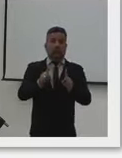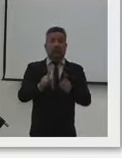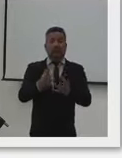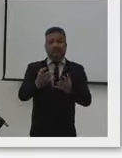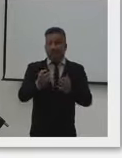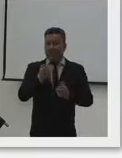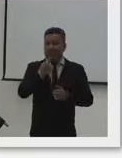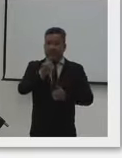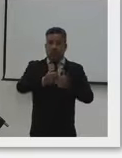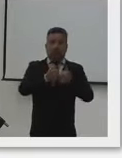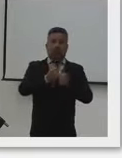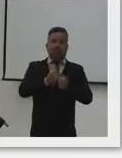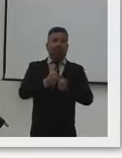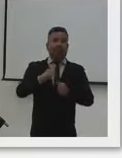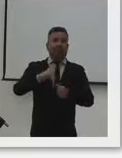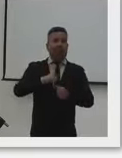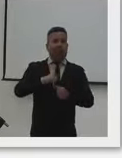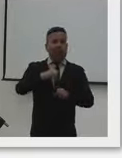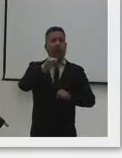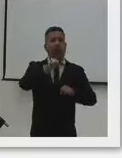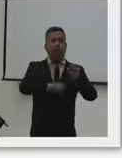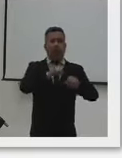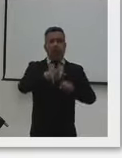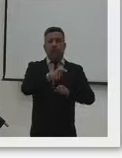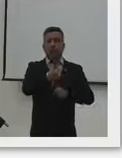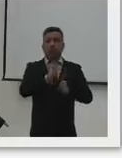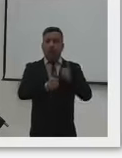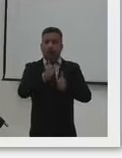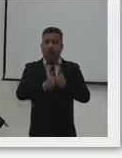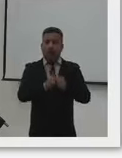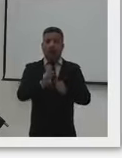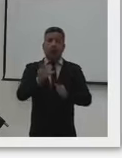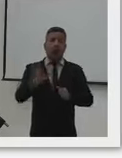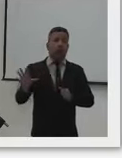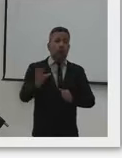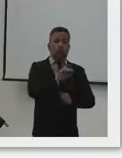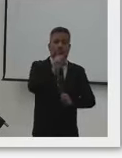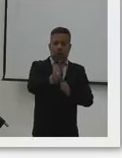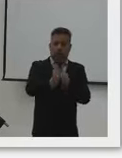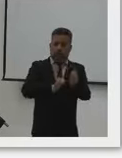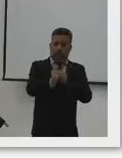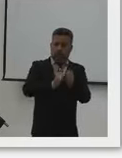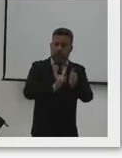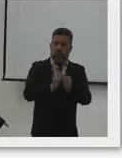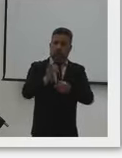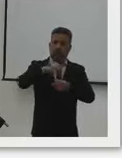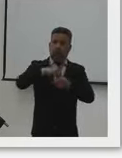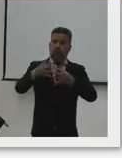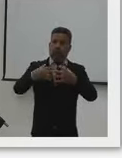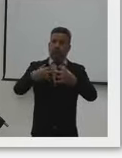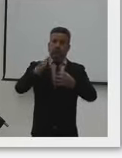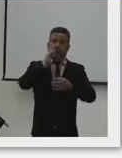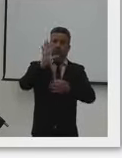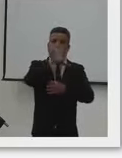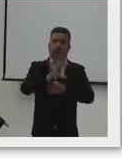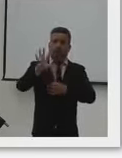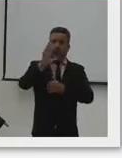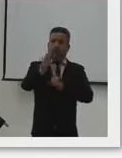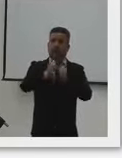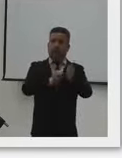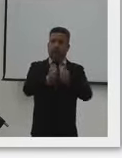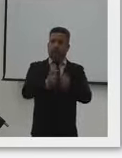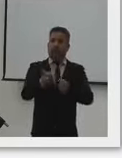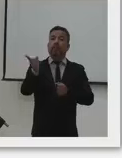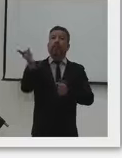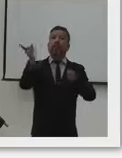Entonces, lo primero que quisiéramos decir es contemplar la posibilidad de que todos los deportistas que han hecho parte del Sistema Nacional del